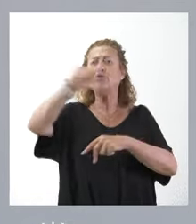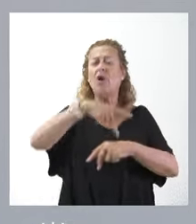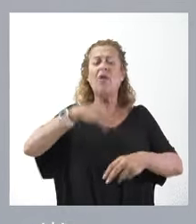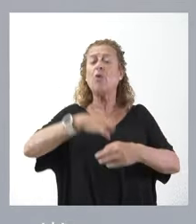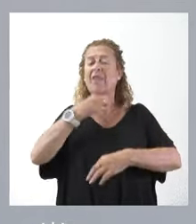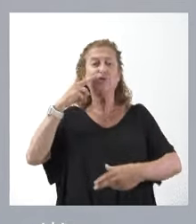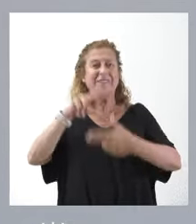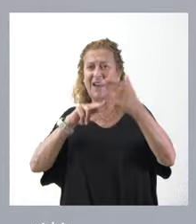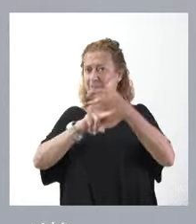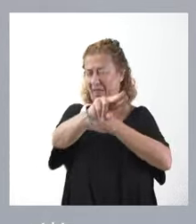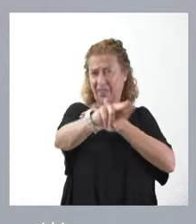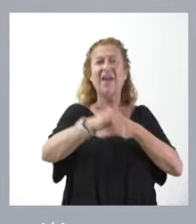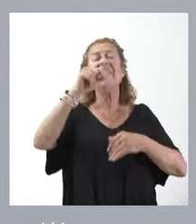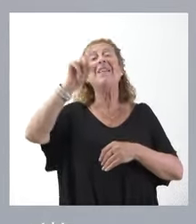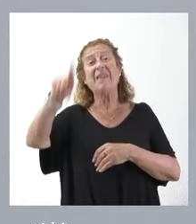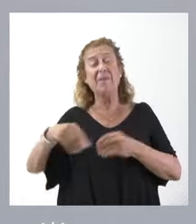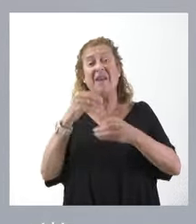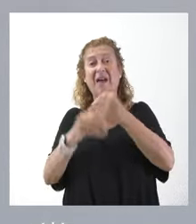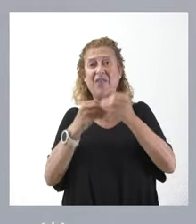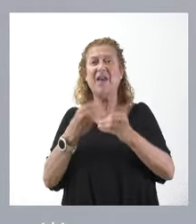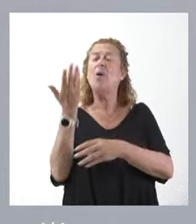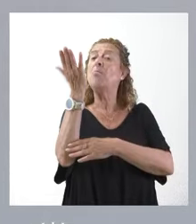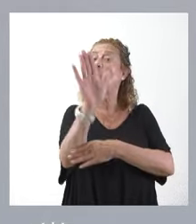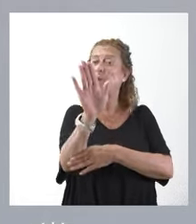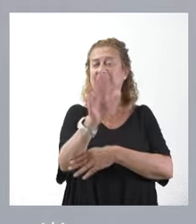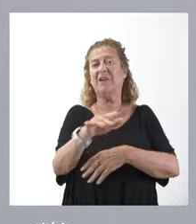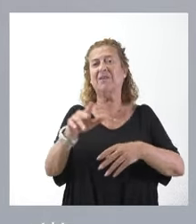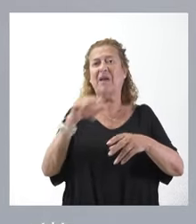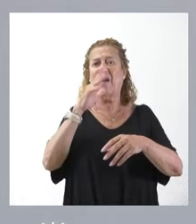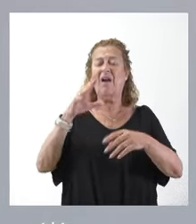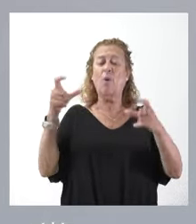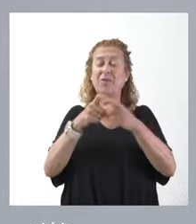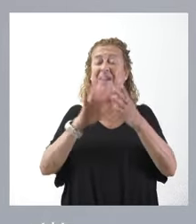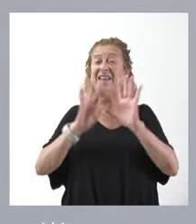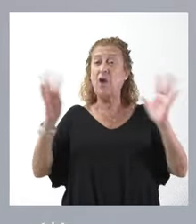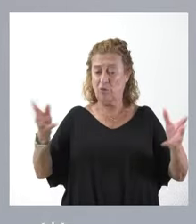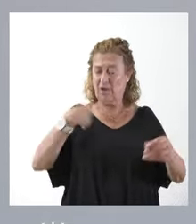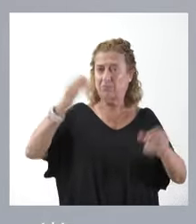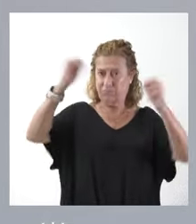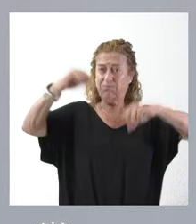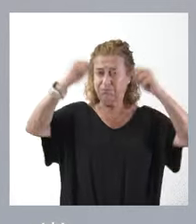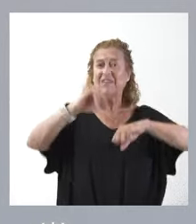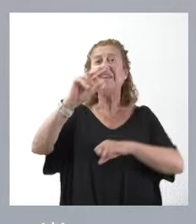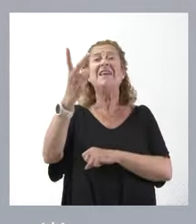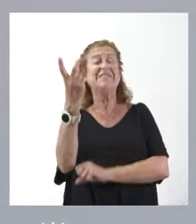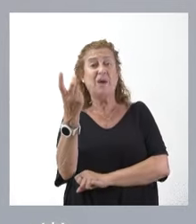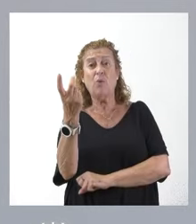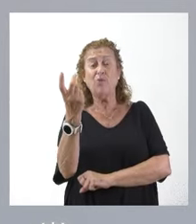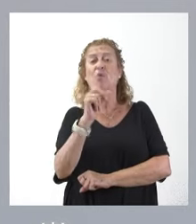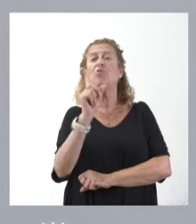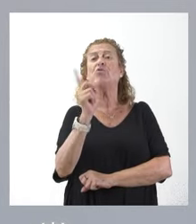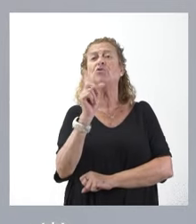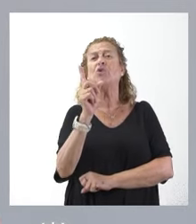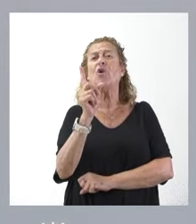El llevar a cabo también esas propuestas de resolución que se aprobaron en las Cortes de Castilla y León. Y nos ha pedido, segundo lugar, no solamente